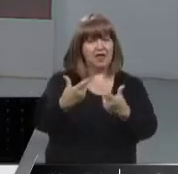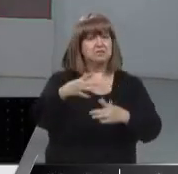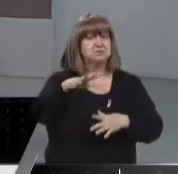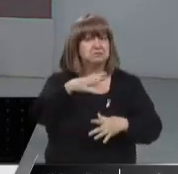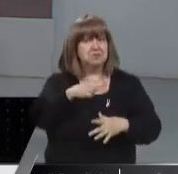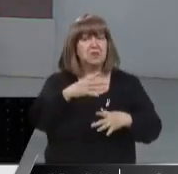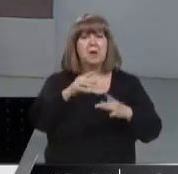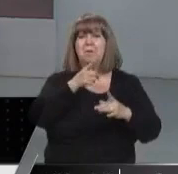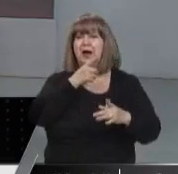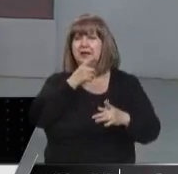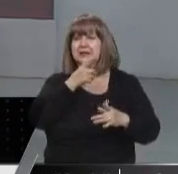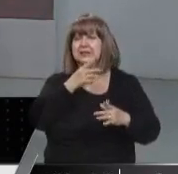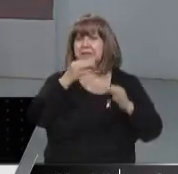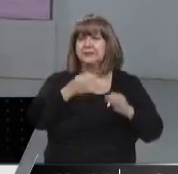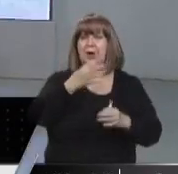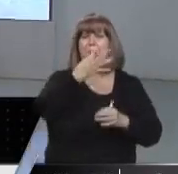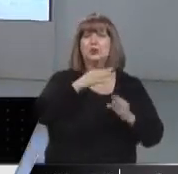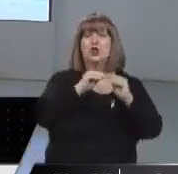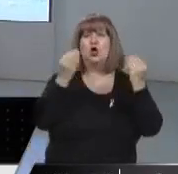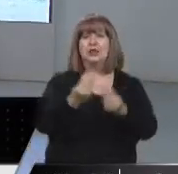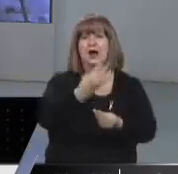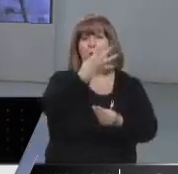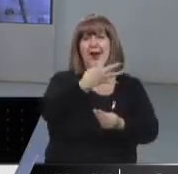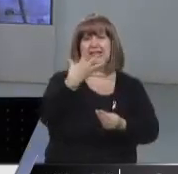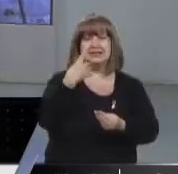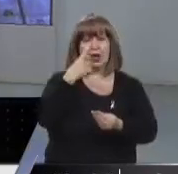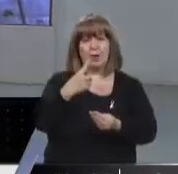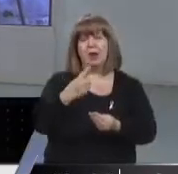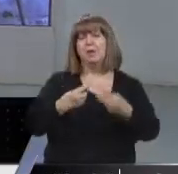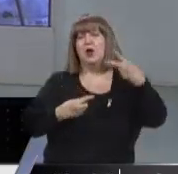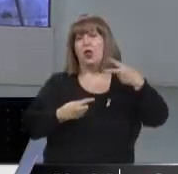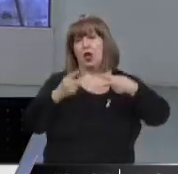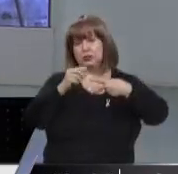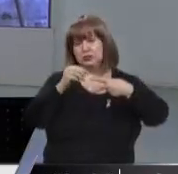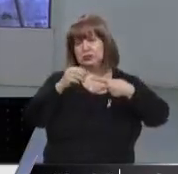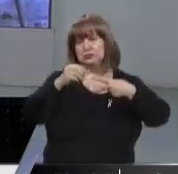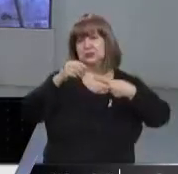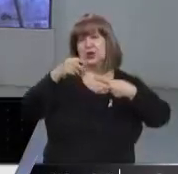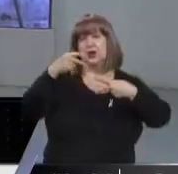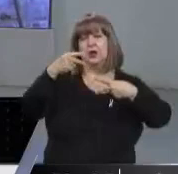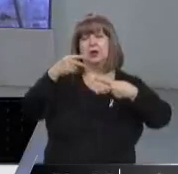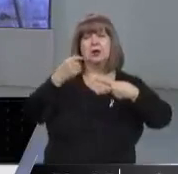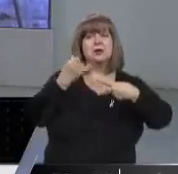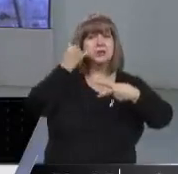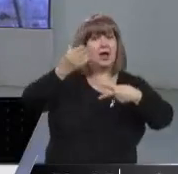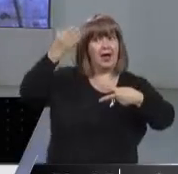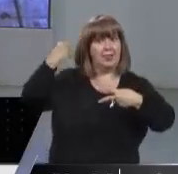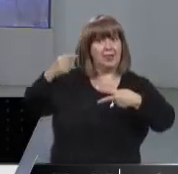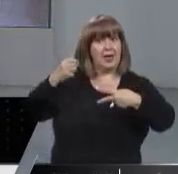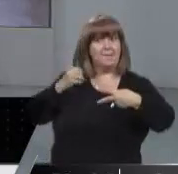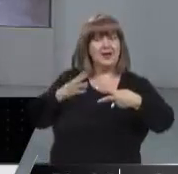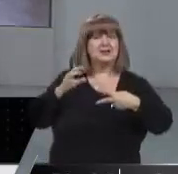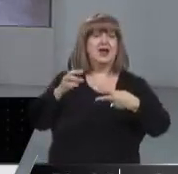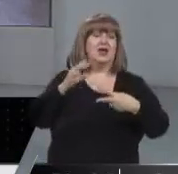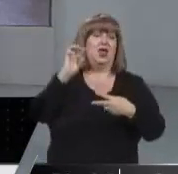un monto que al final parece que va a quedar en esto, 45 mil pesos. Y en dos pagos para fin de año. Un bono que había sido anticipado cuando se creó la figura del